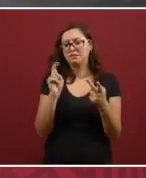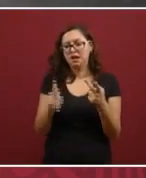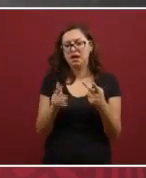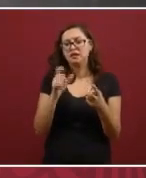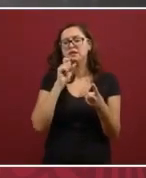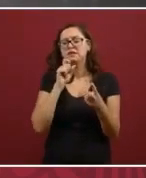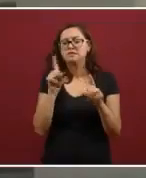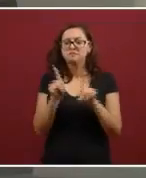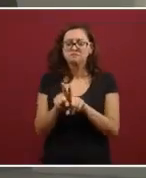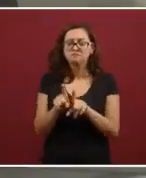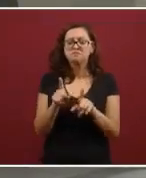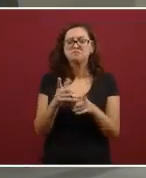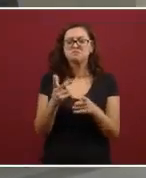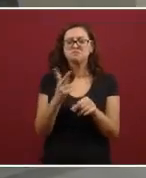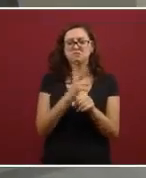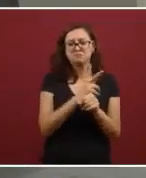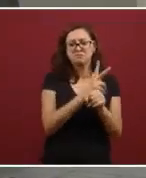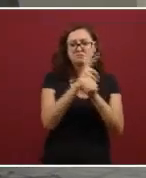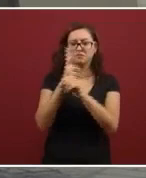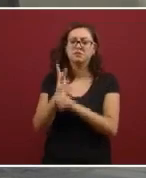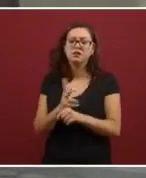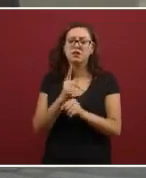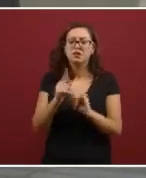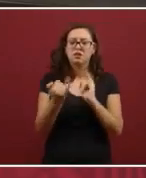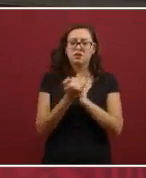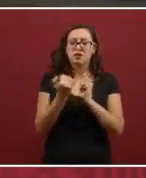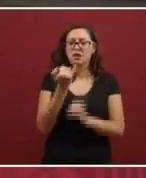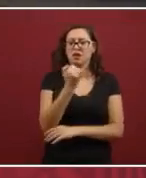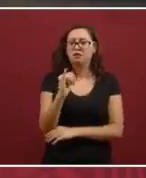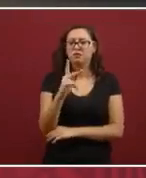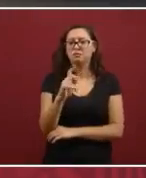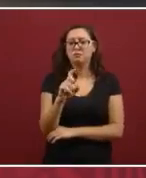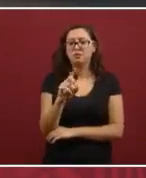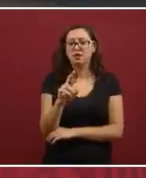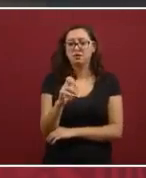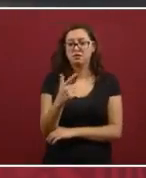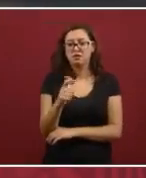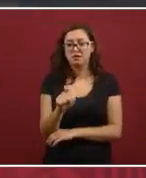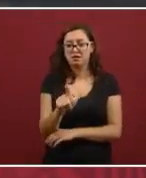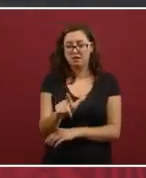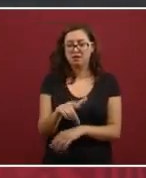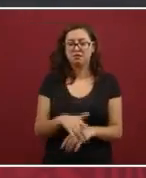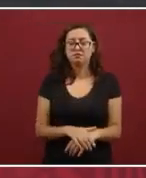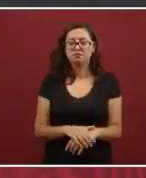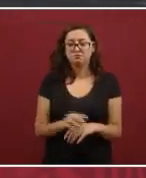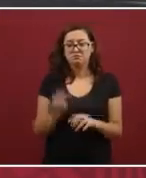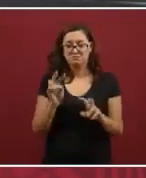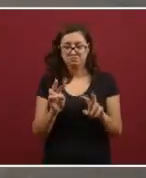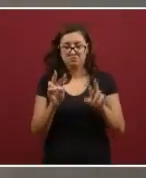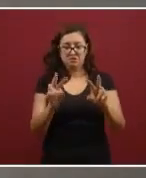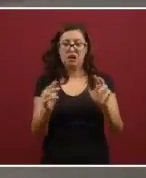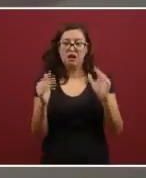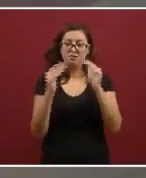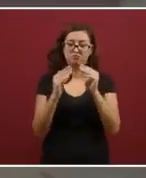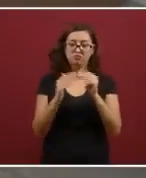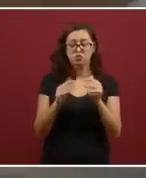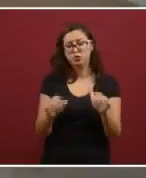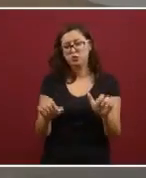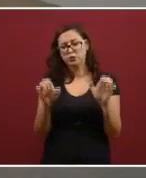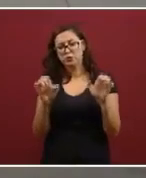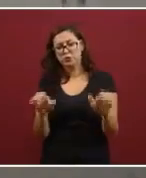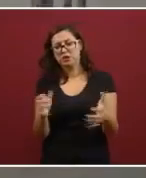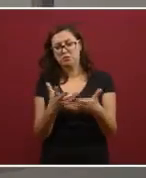se grabó en Jardines del Pedregal. Ustedes pueden ver, son inmuebles de alto valor,